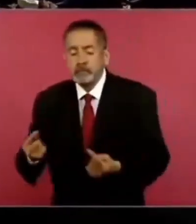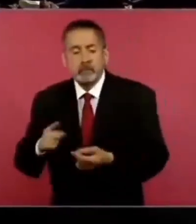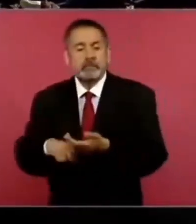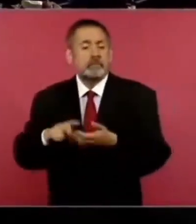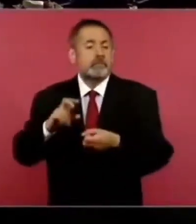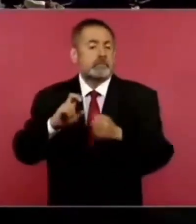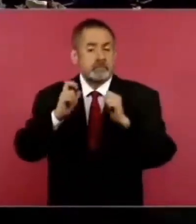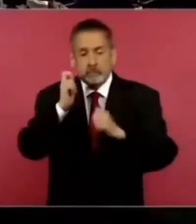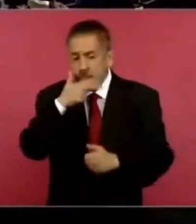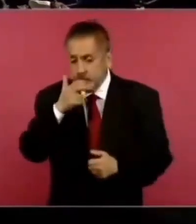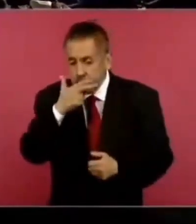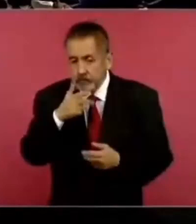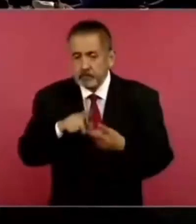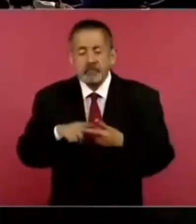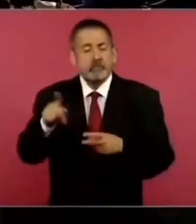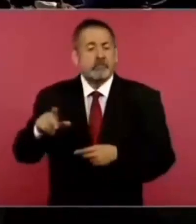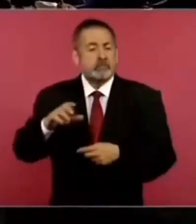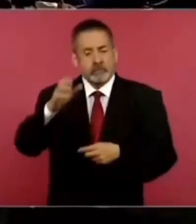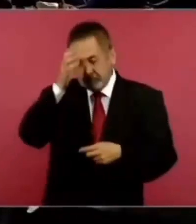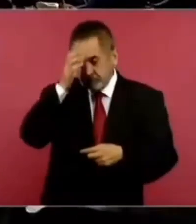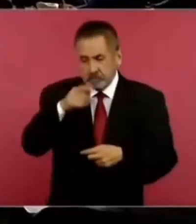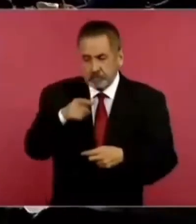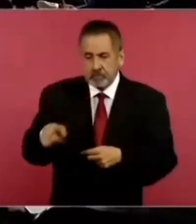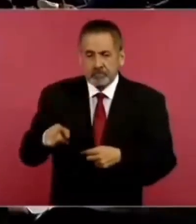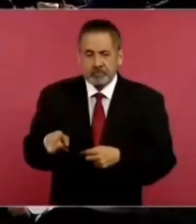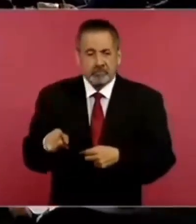Chihuahua y en Coahuila.